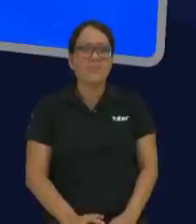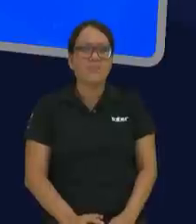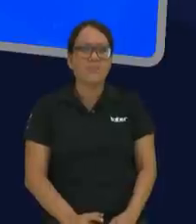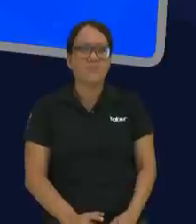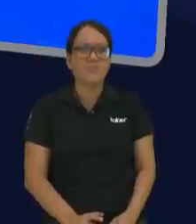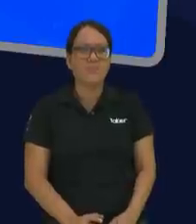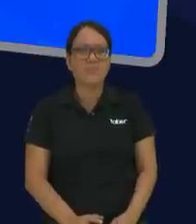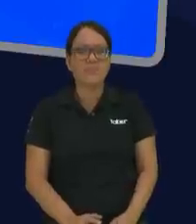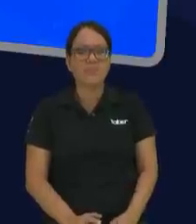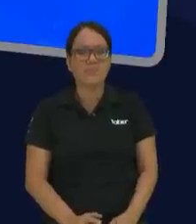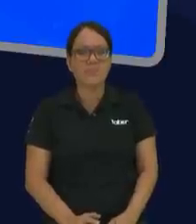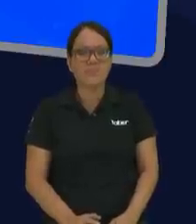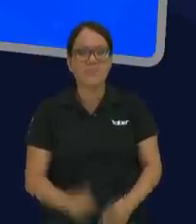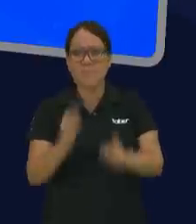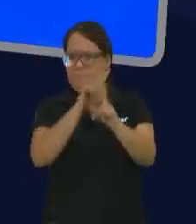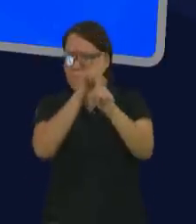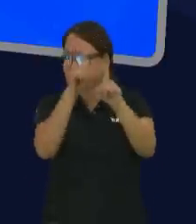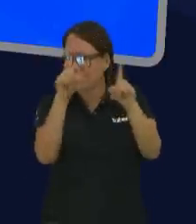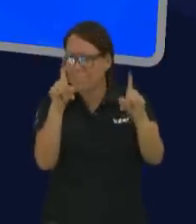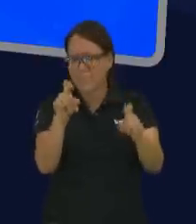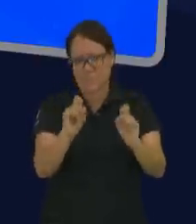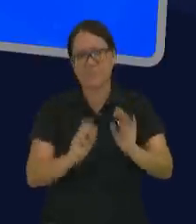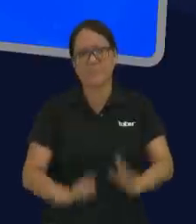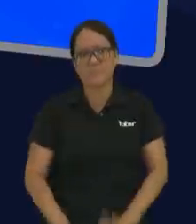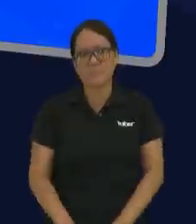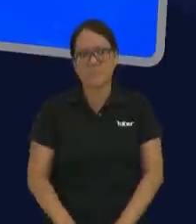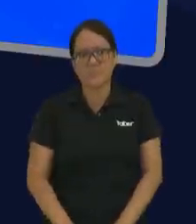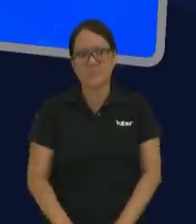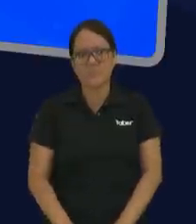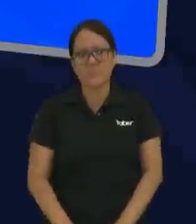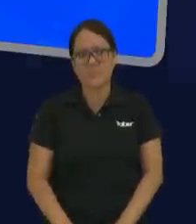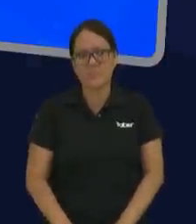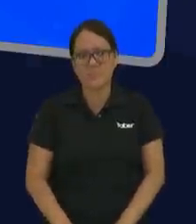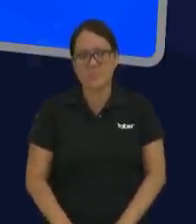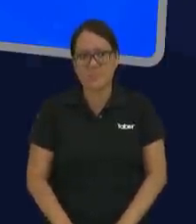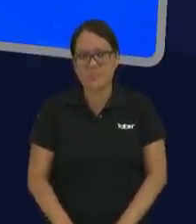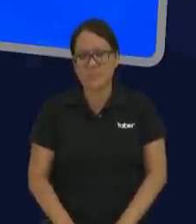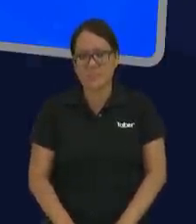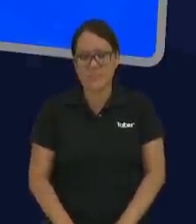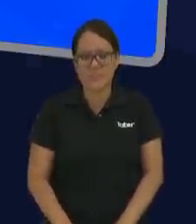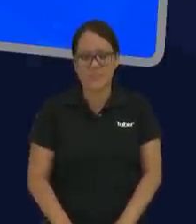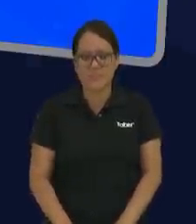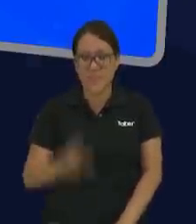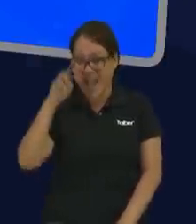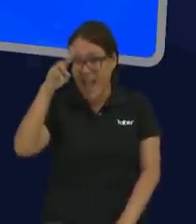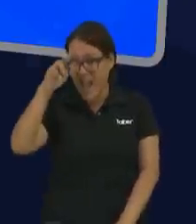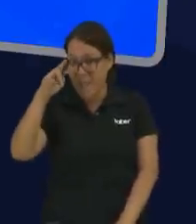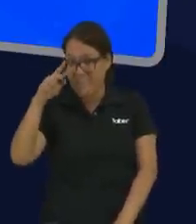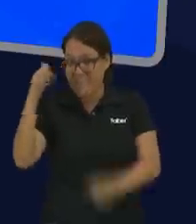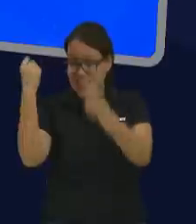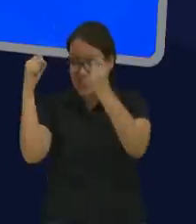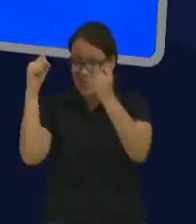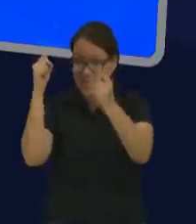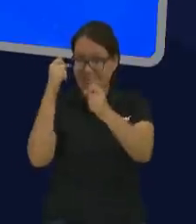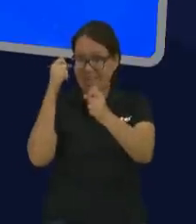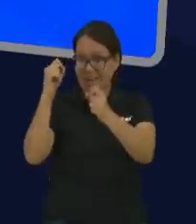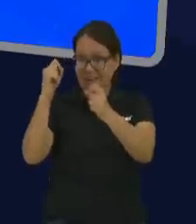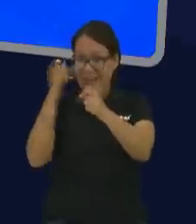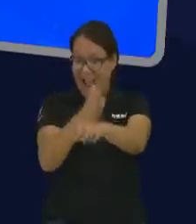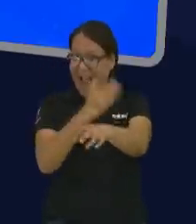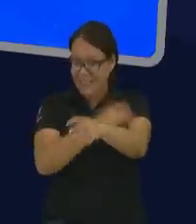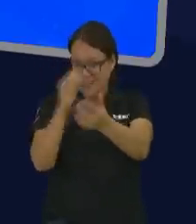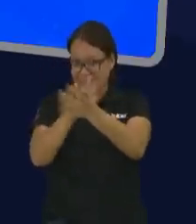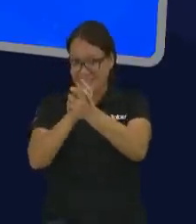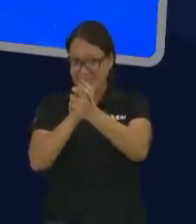cuál fue el último regalo que llevó a la despedida de soltera de su amiga ay pastor si era de sobre